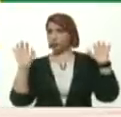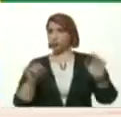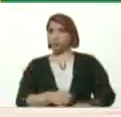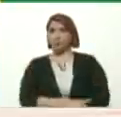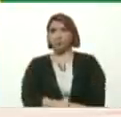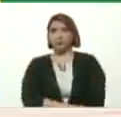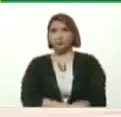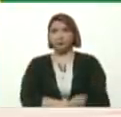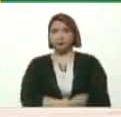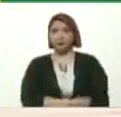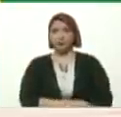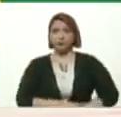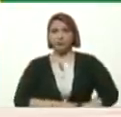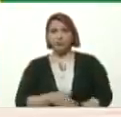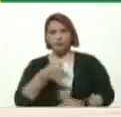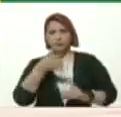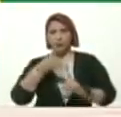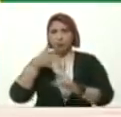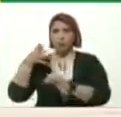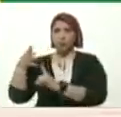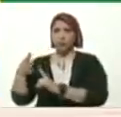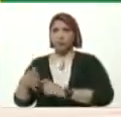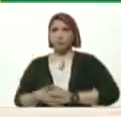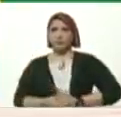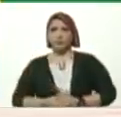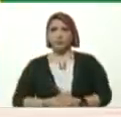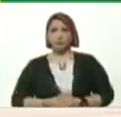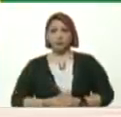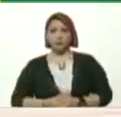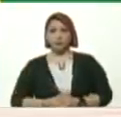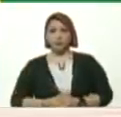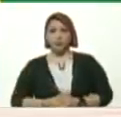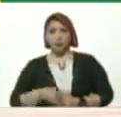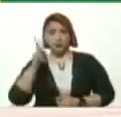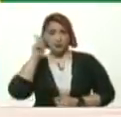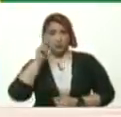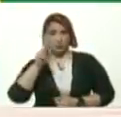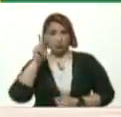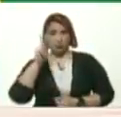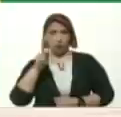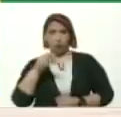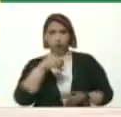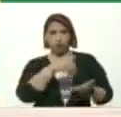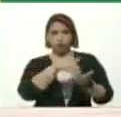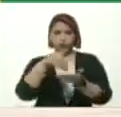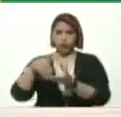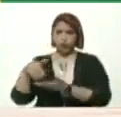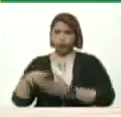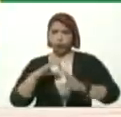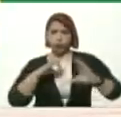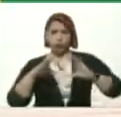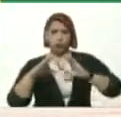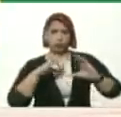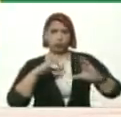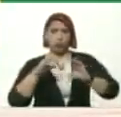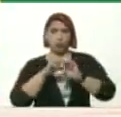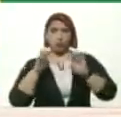formación situada Y docencia distribuida En la comunicación educativa